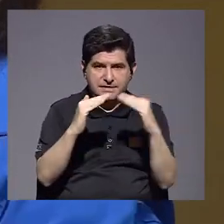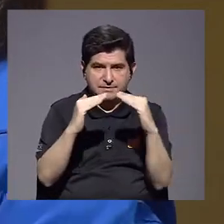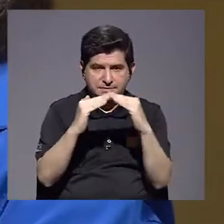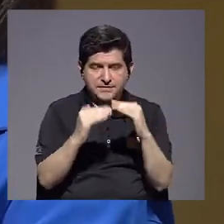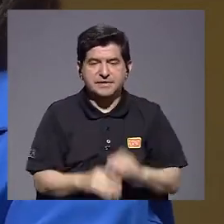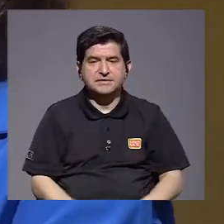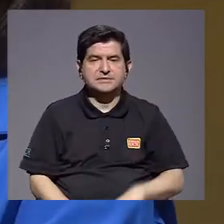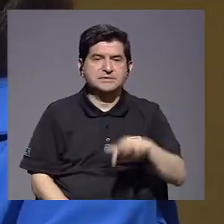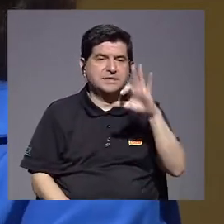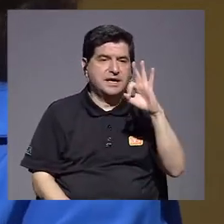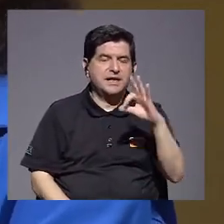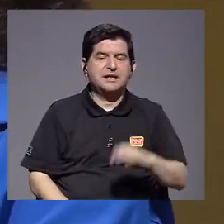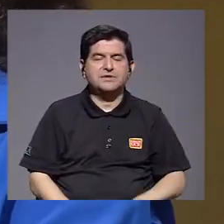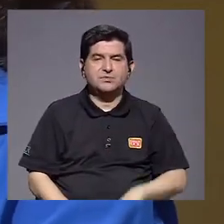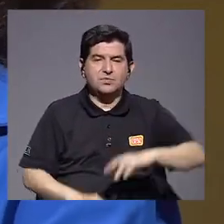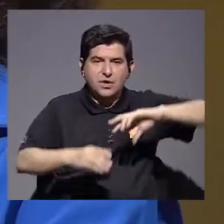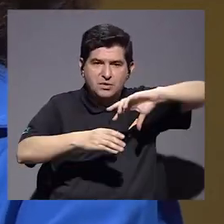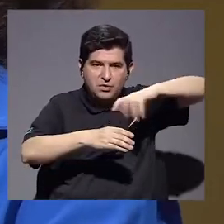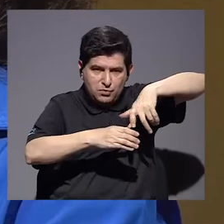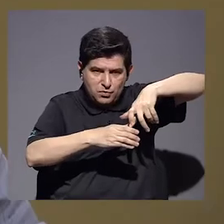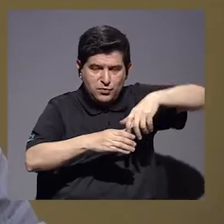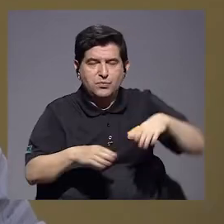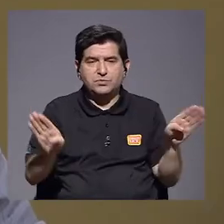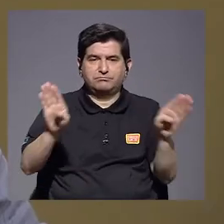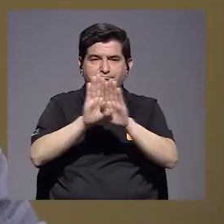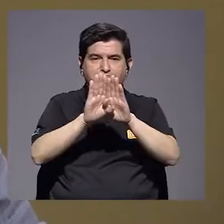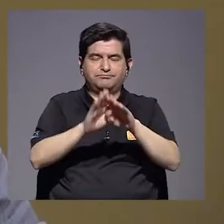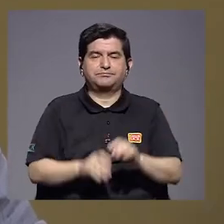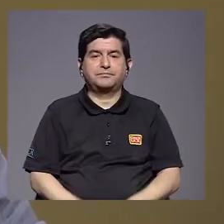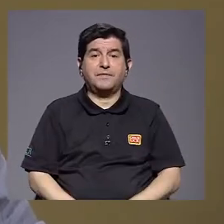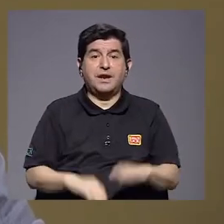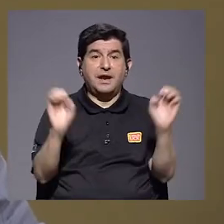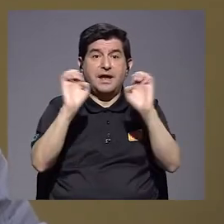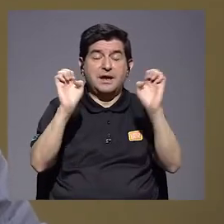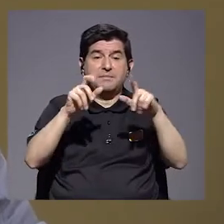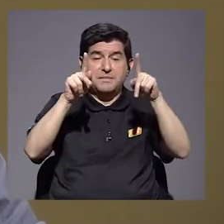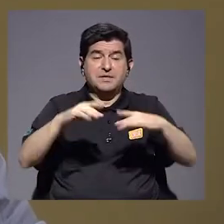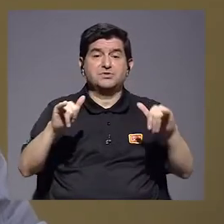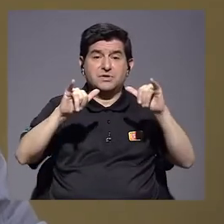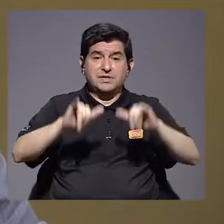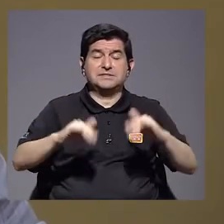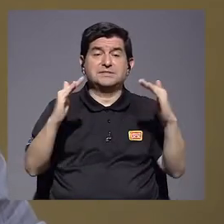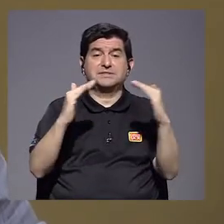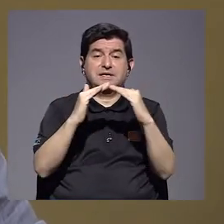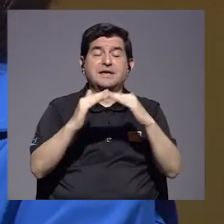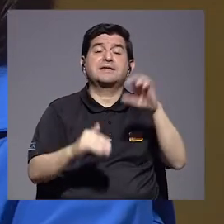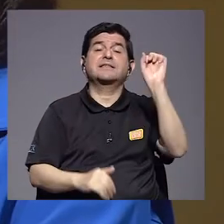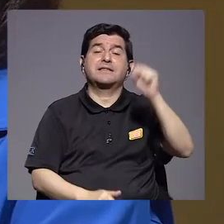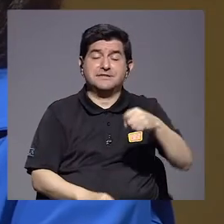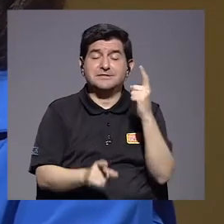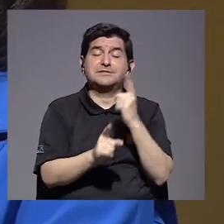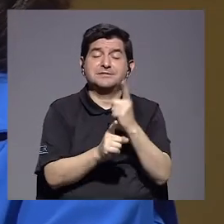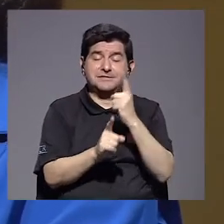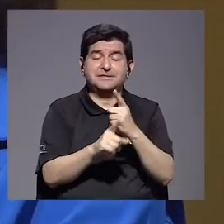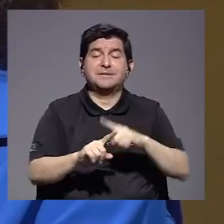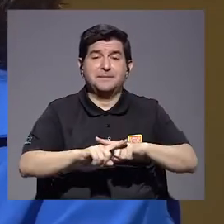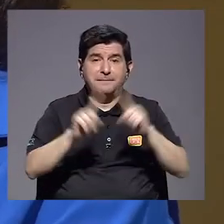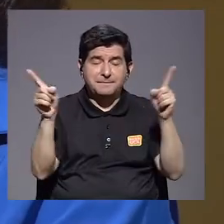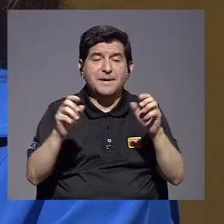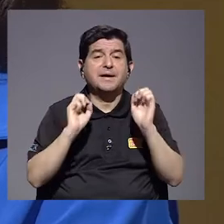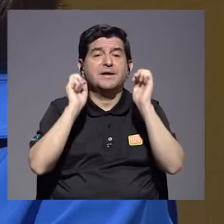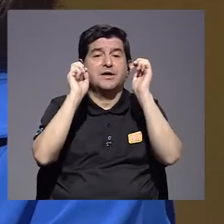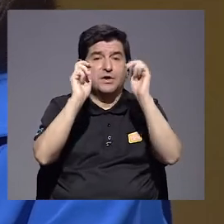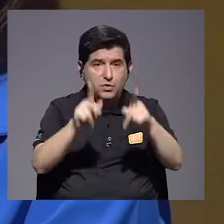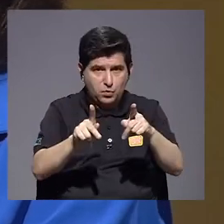la casa y a las nueve cerramos válvulas. Pero usted sabe que ahora en emergencia la gente está en sus casas. Sí, exactamente, pero